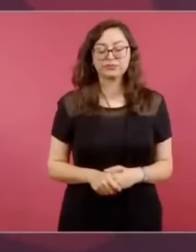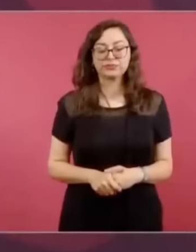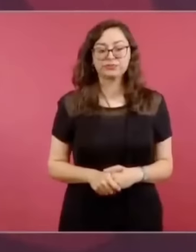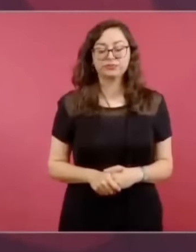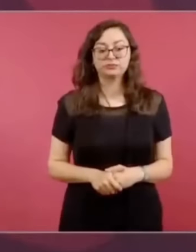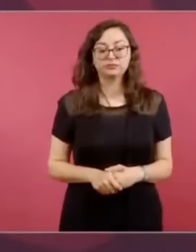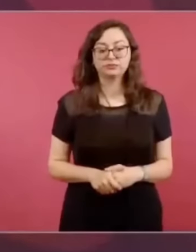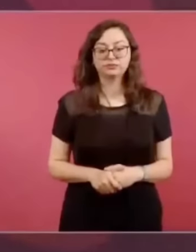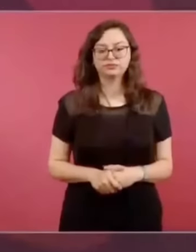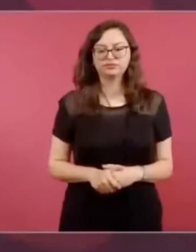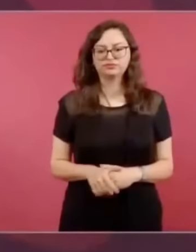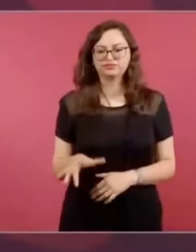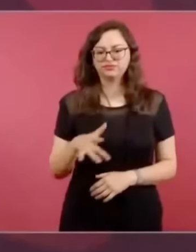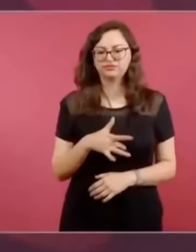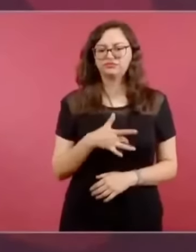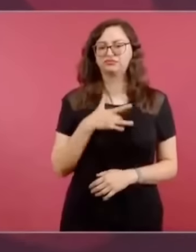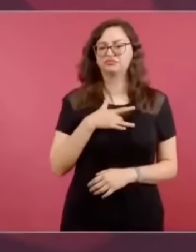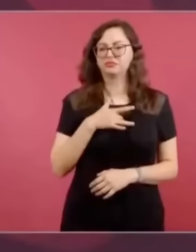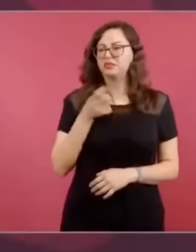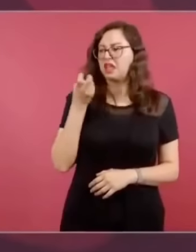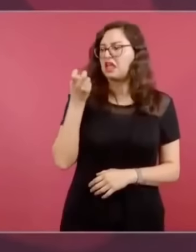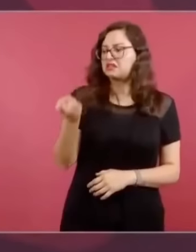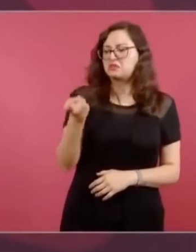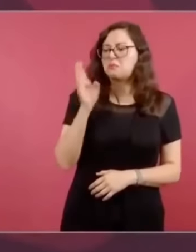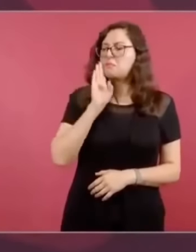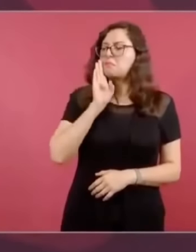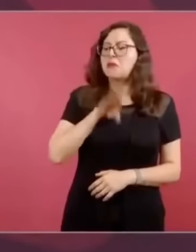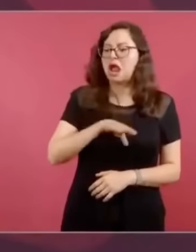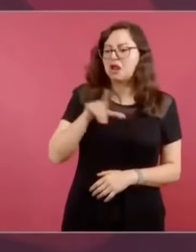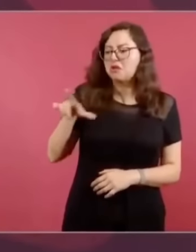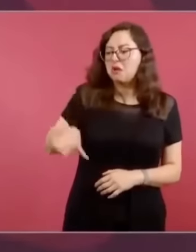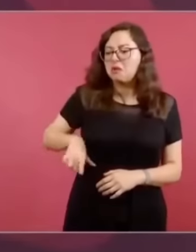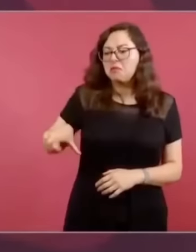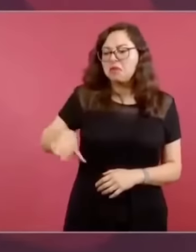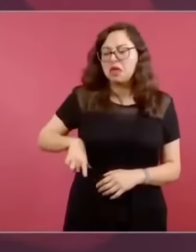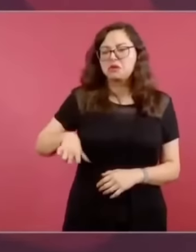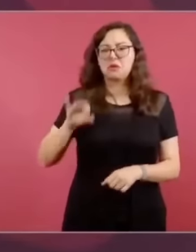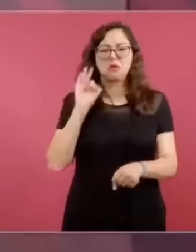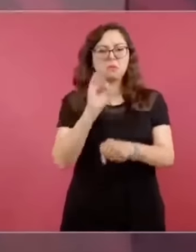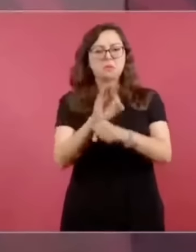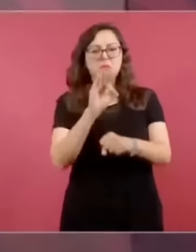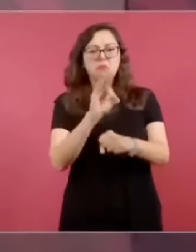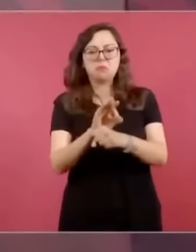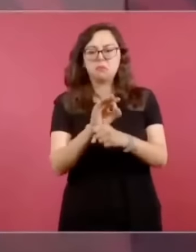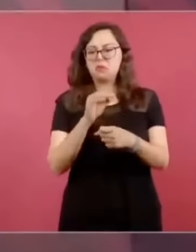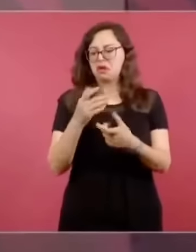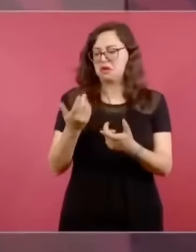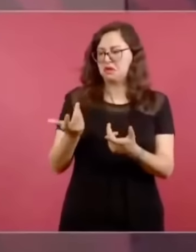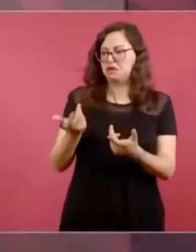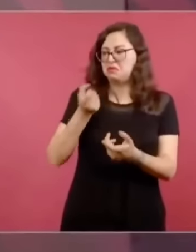lo consideran que no solución, no hay confianza estrogenación,